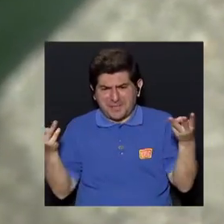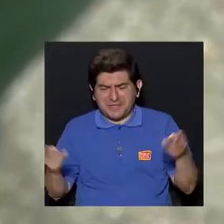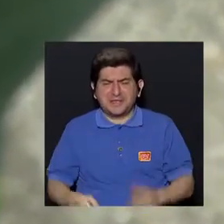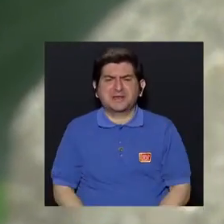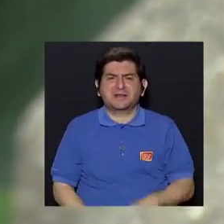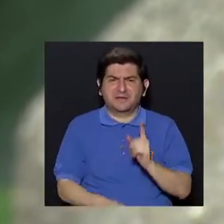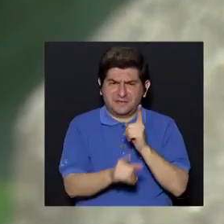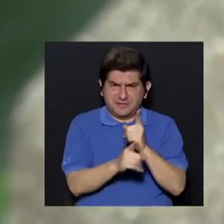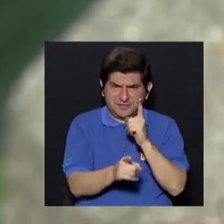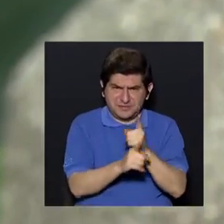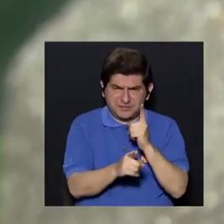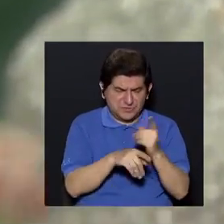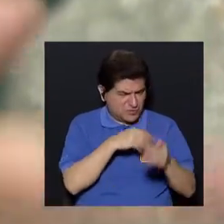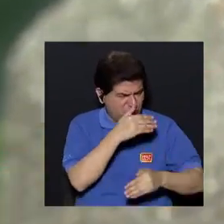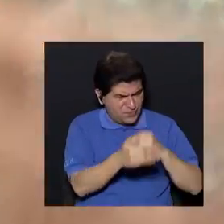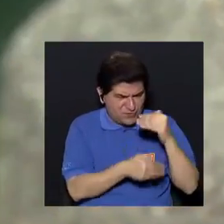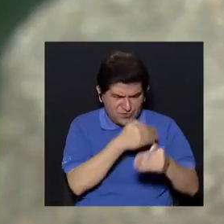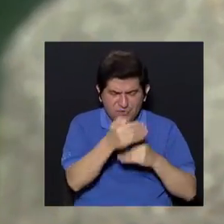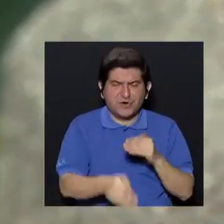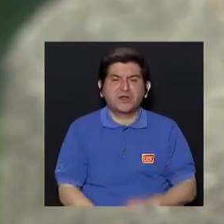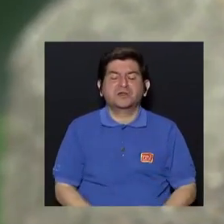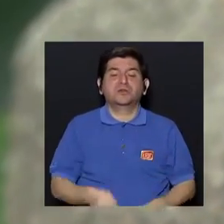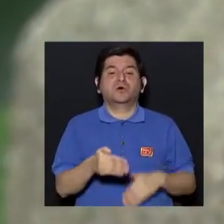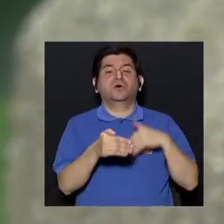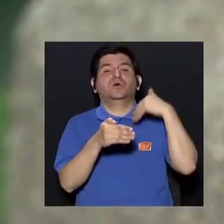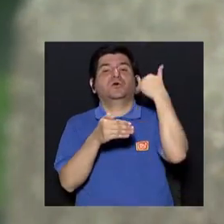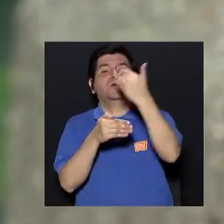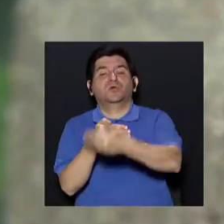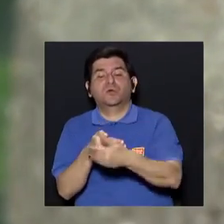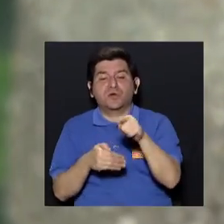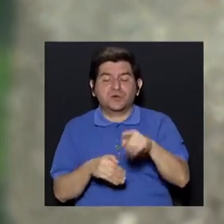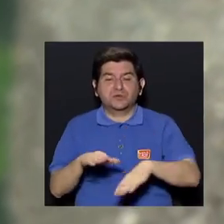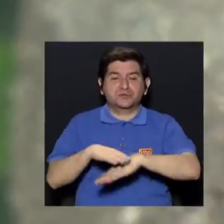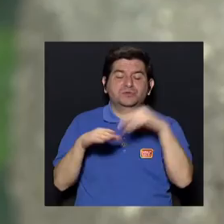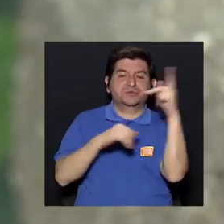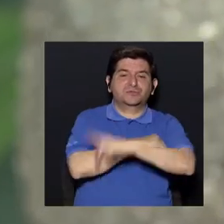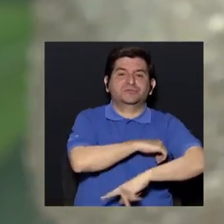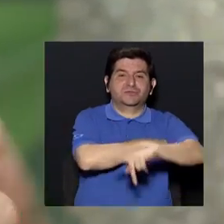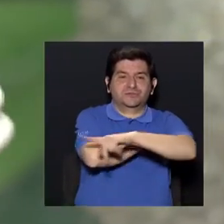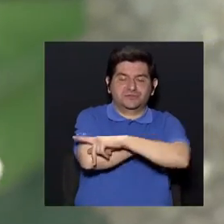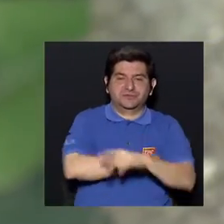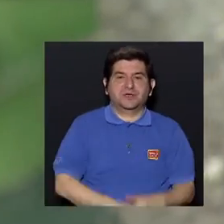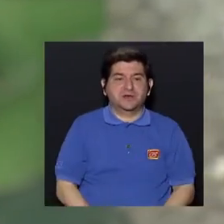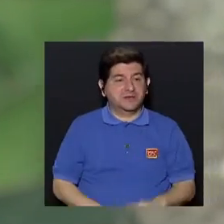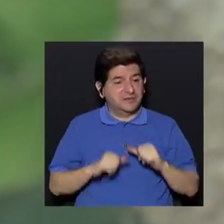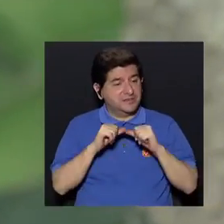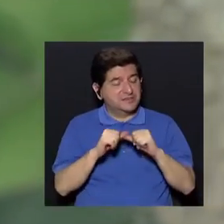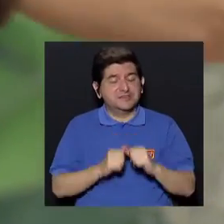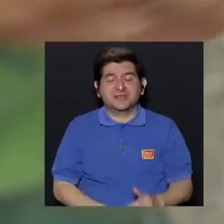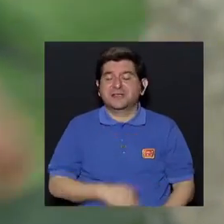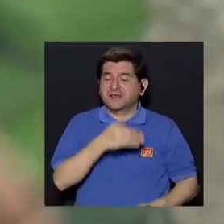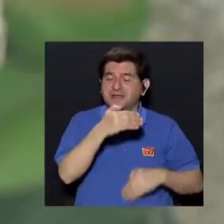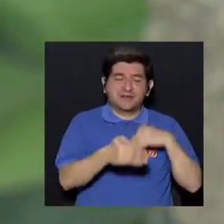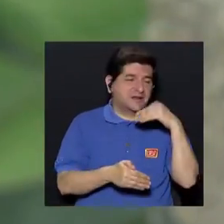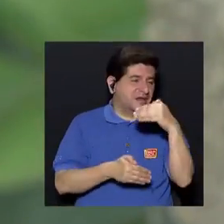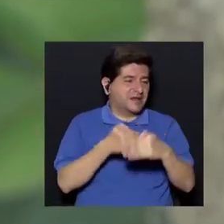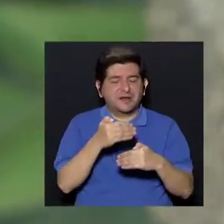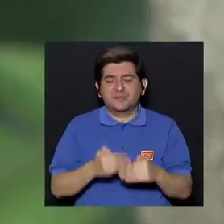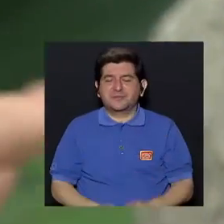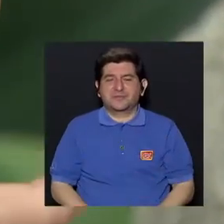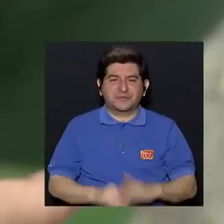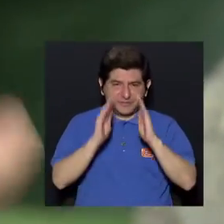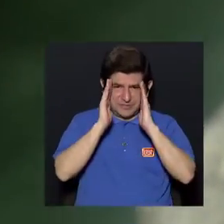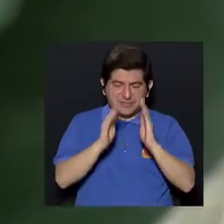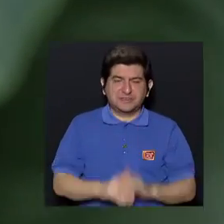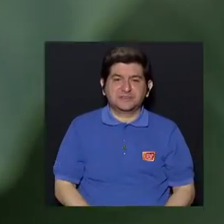demás para su correcto tratamiento, ¿verdad?, y ya posteriormente esto sale del país para seguir la cadena de tratamiento porque